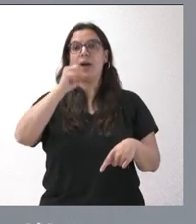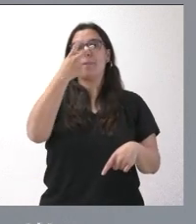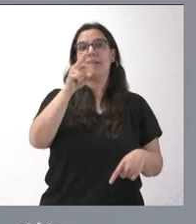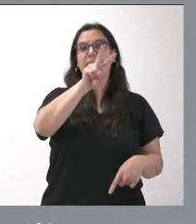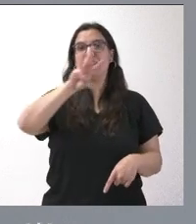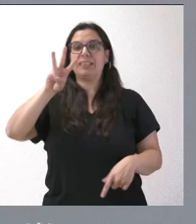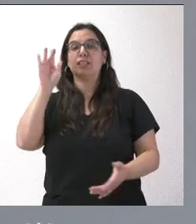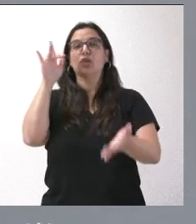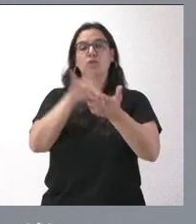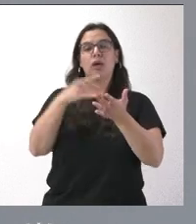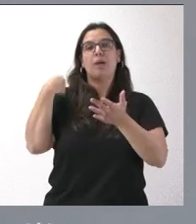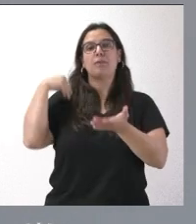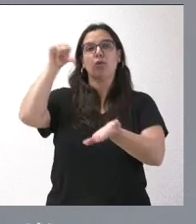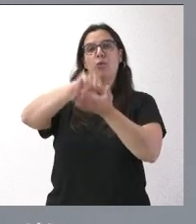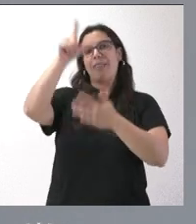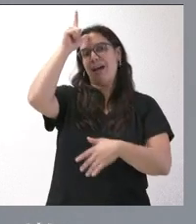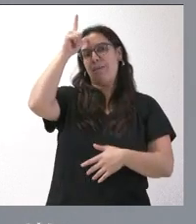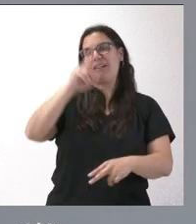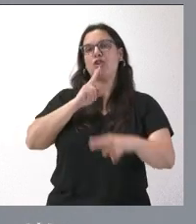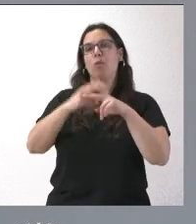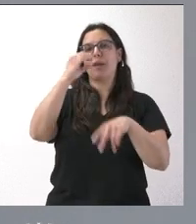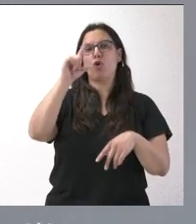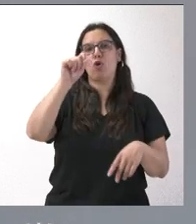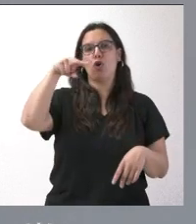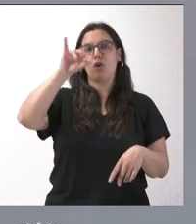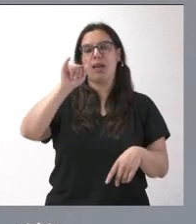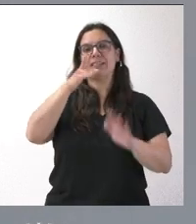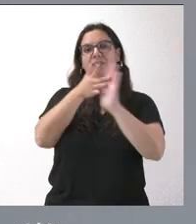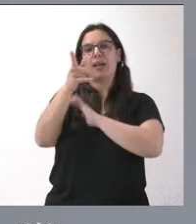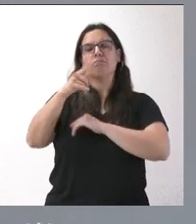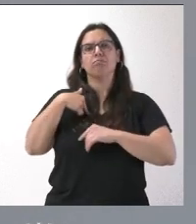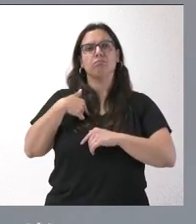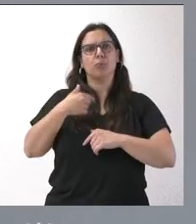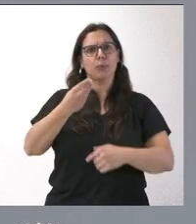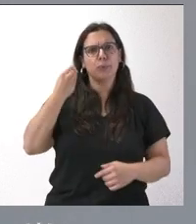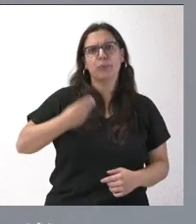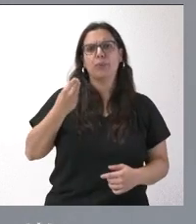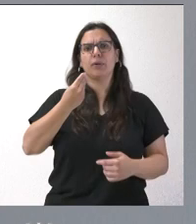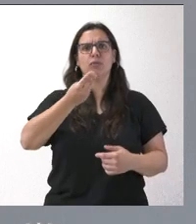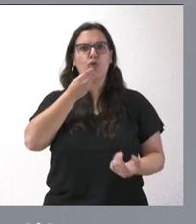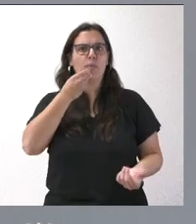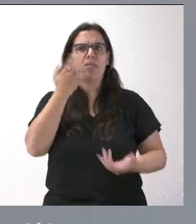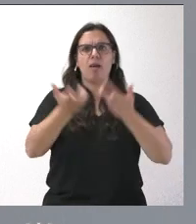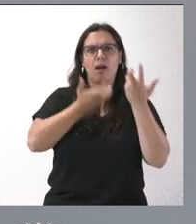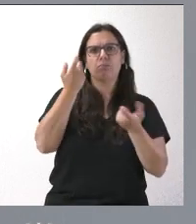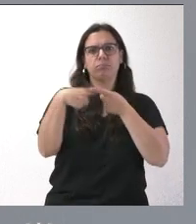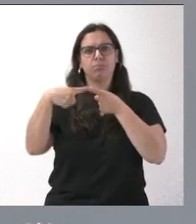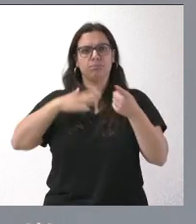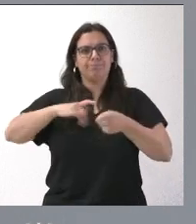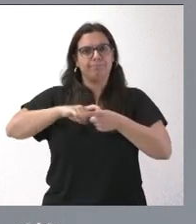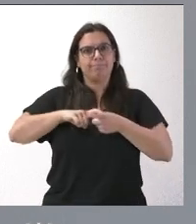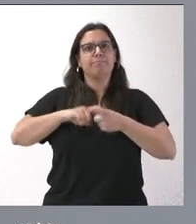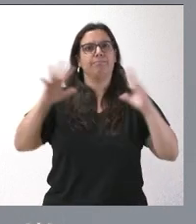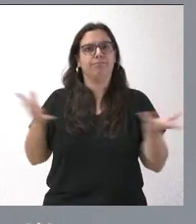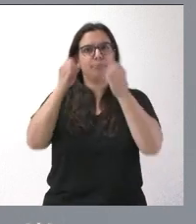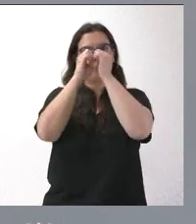Colonia, Alemania, y que reflejará el potencial de nuestra comunidad autónoma en materia de alimentación y gastronomía. Se pretende con ello